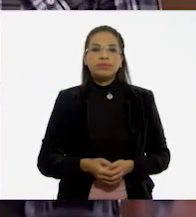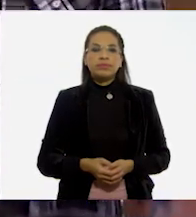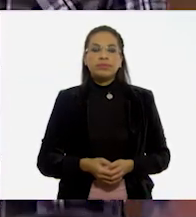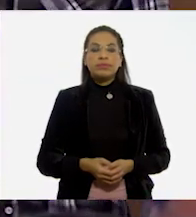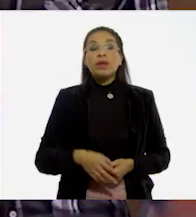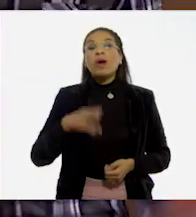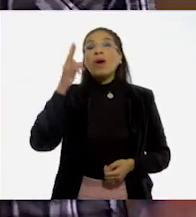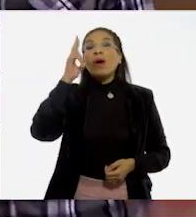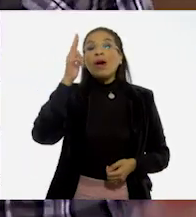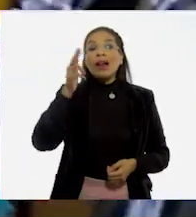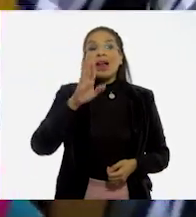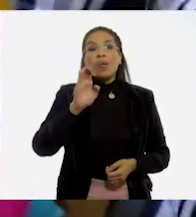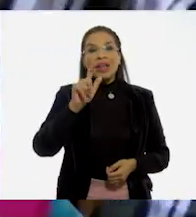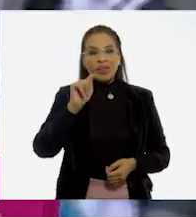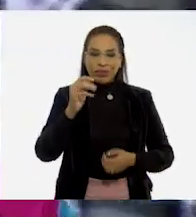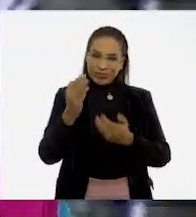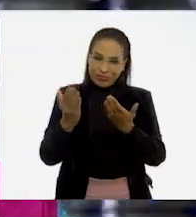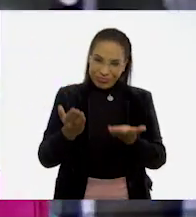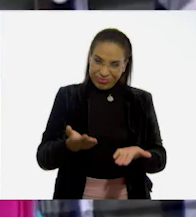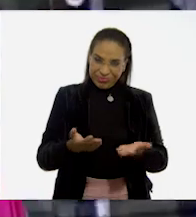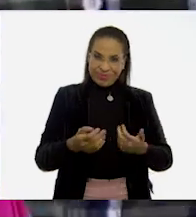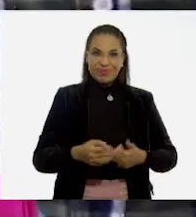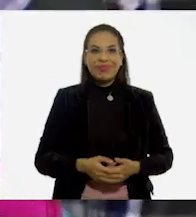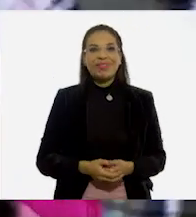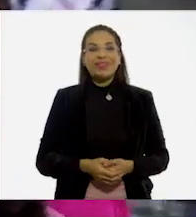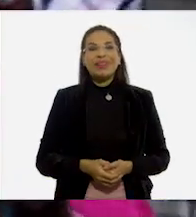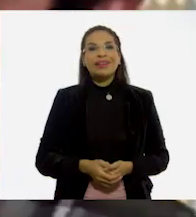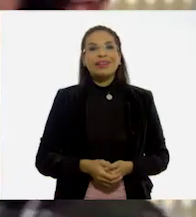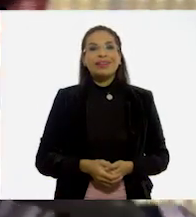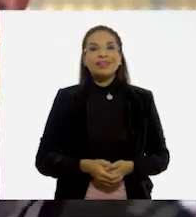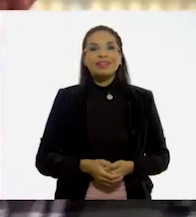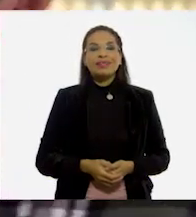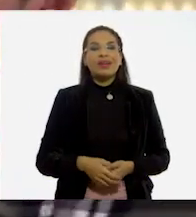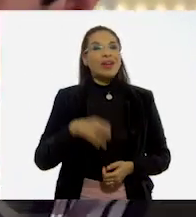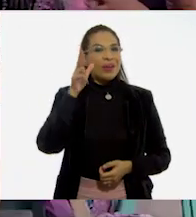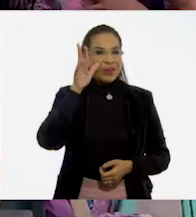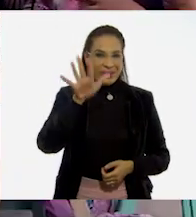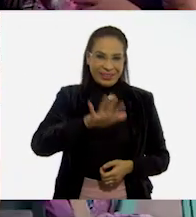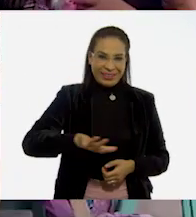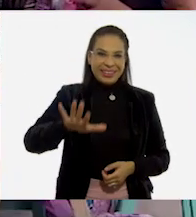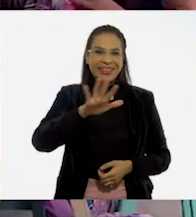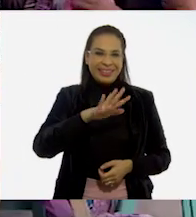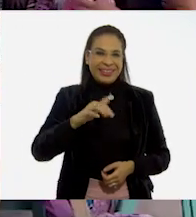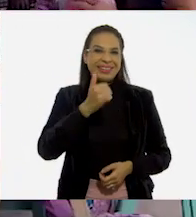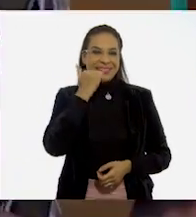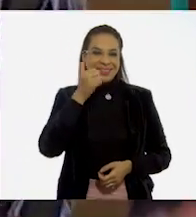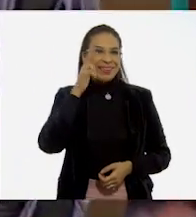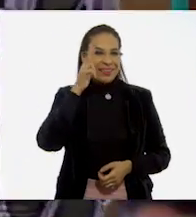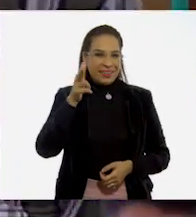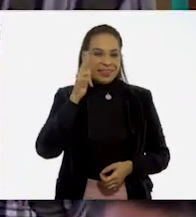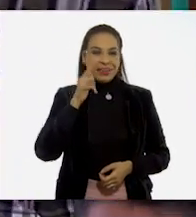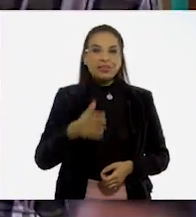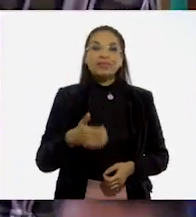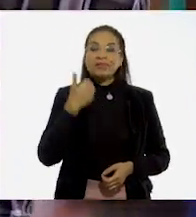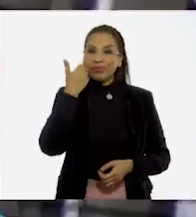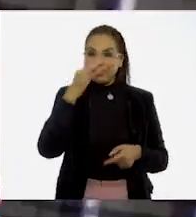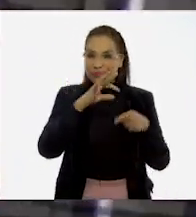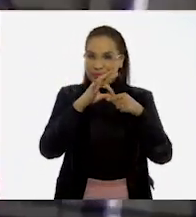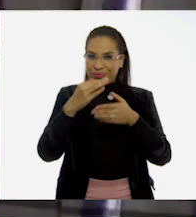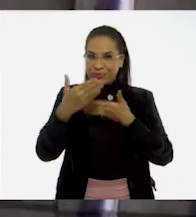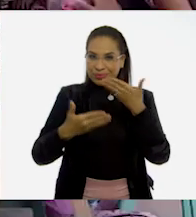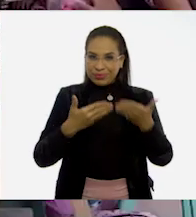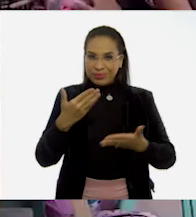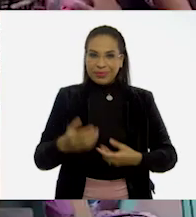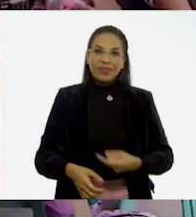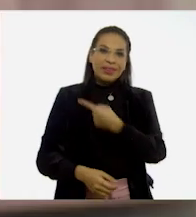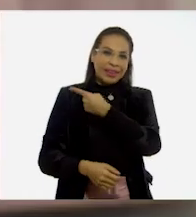Hola, Beto. Pase. ¿Cómo están? Hola, chicos. Hola. Les quiero presentar a